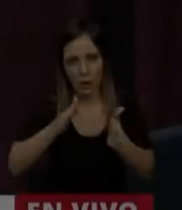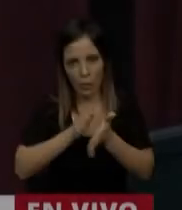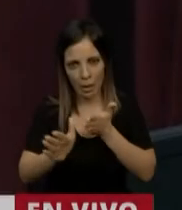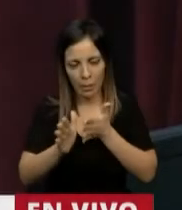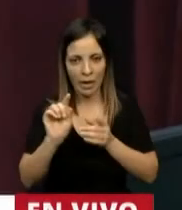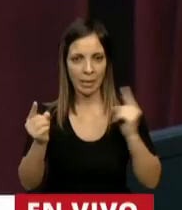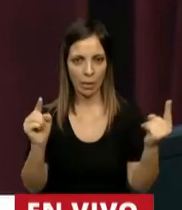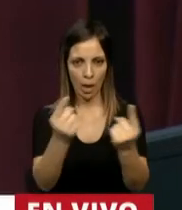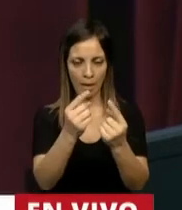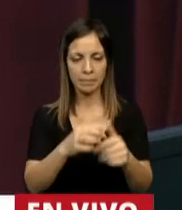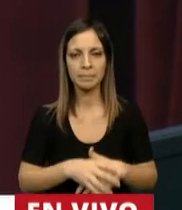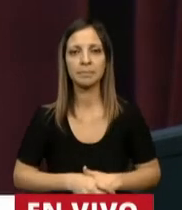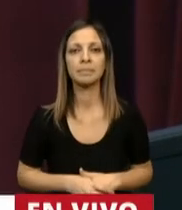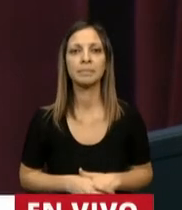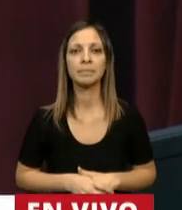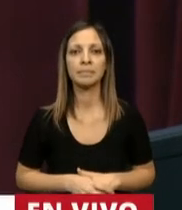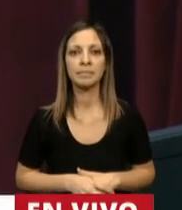Ariel Rosenberger.